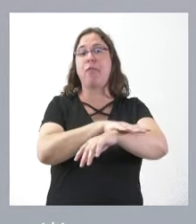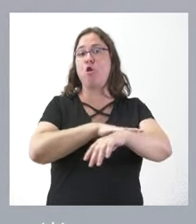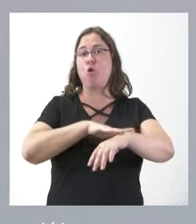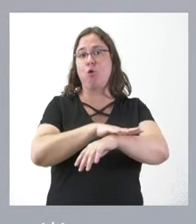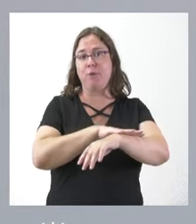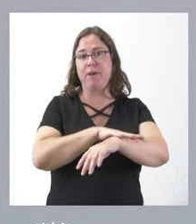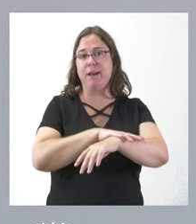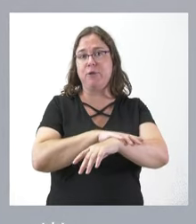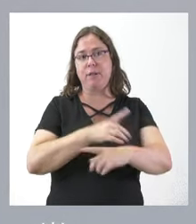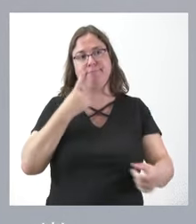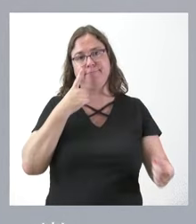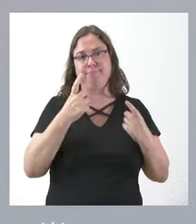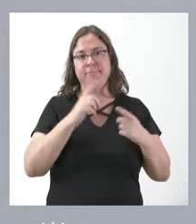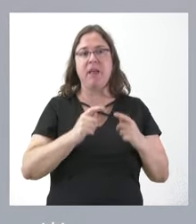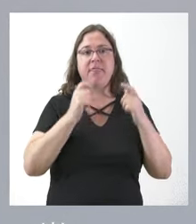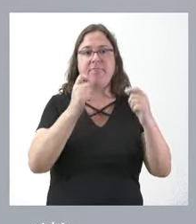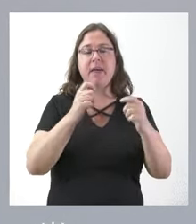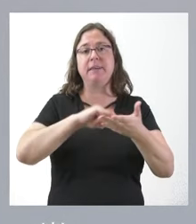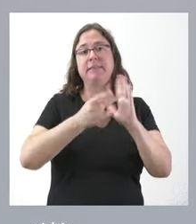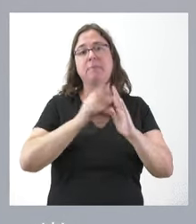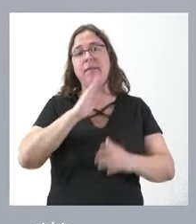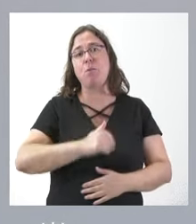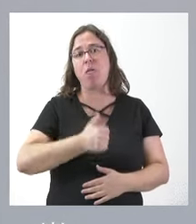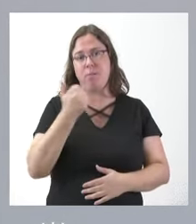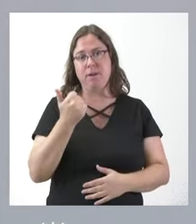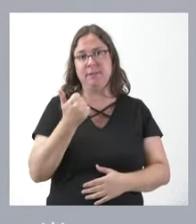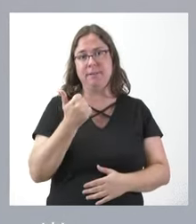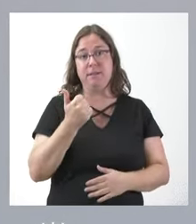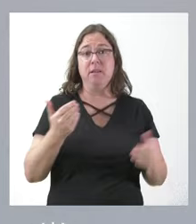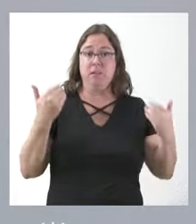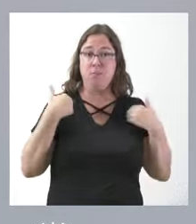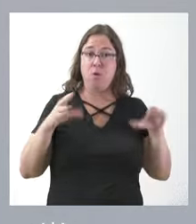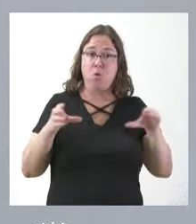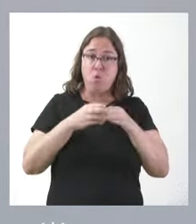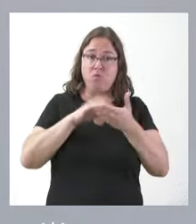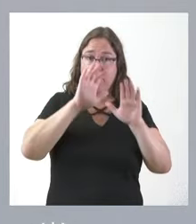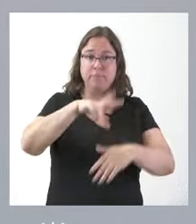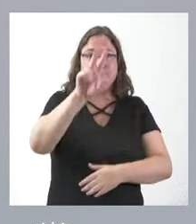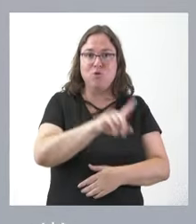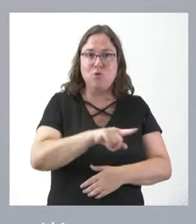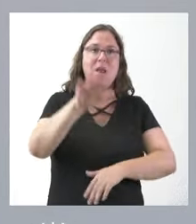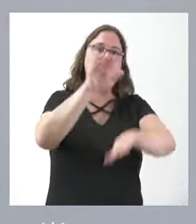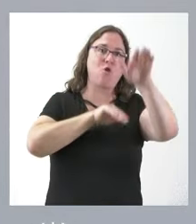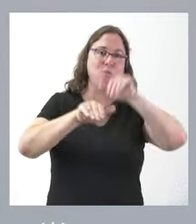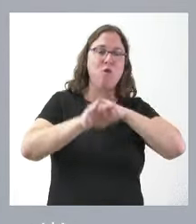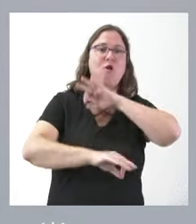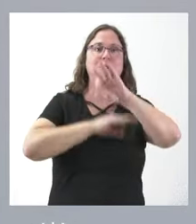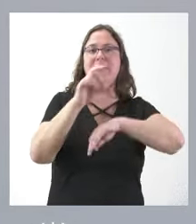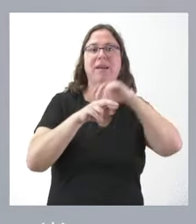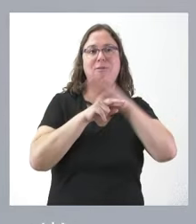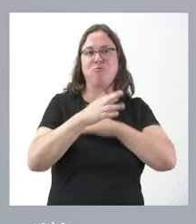establecer los mecanismos más adecuados. Lógicamente, no es la Junta de Castilla y León quien tiene que convocar, quien tiene que organizar los medios